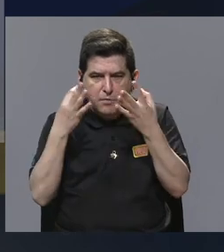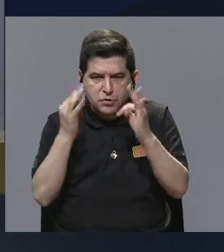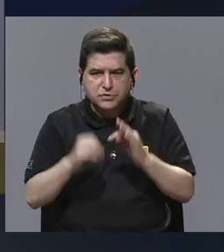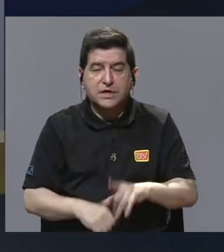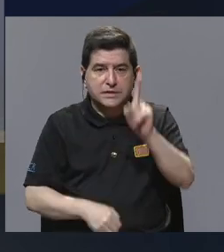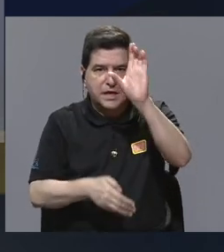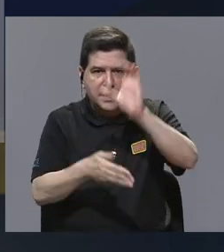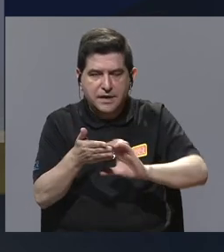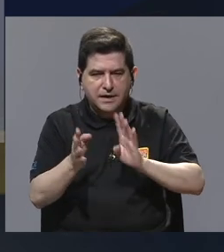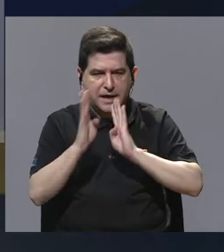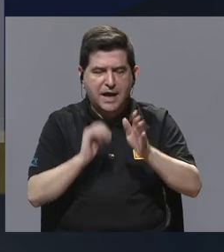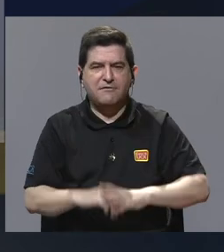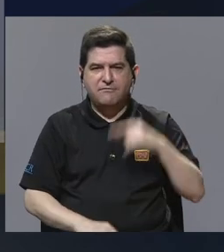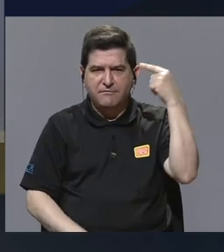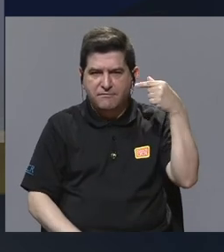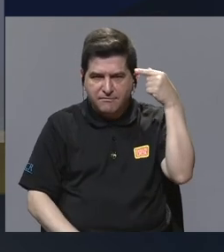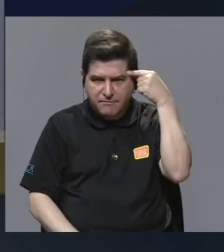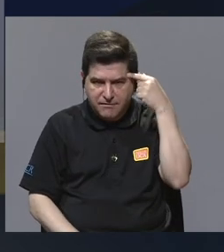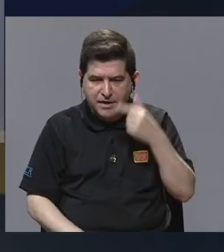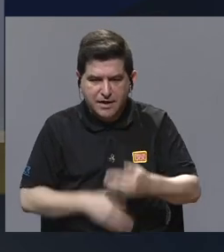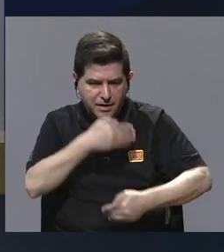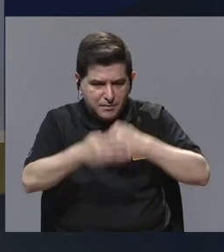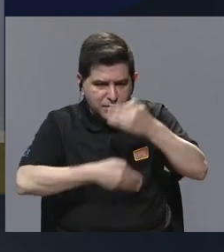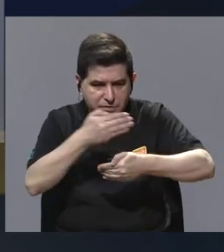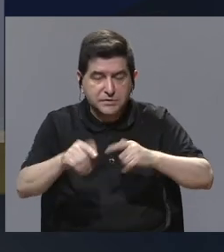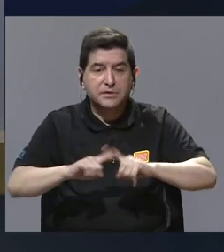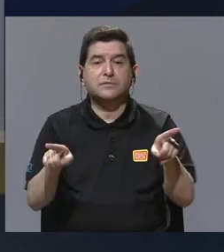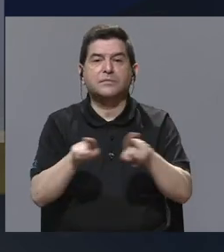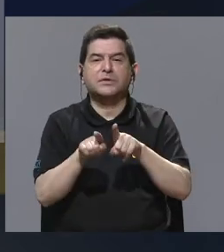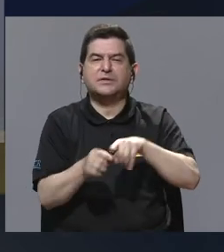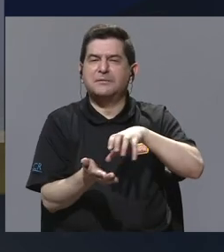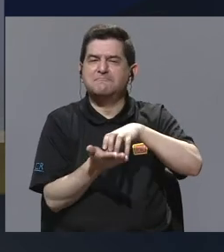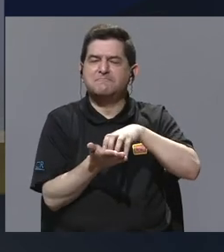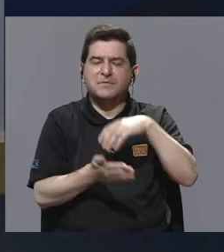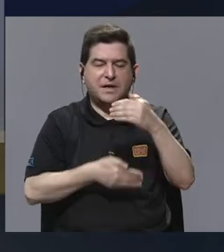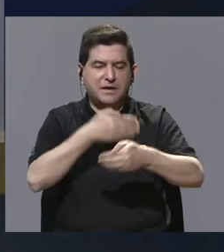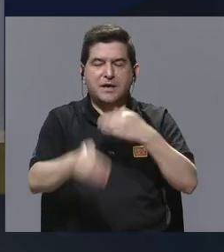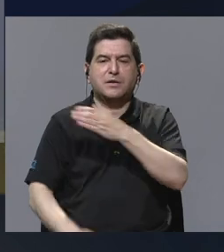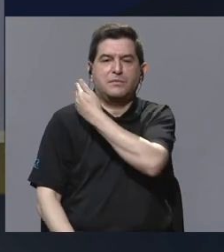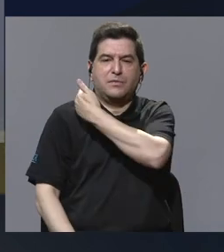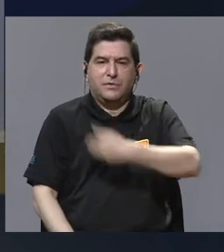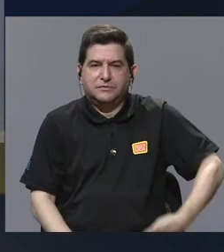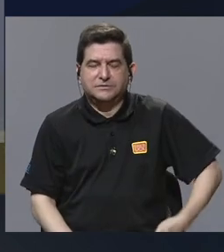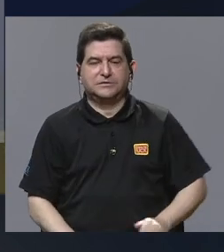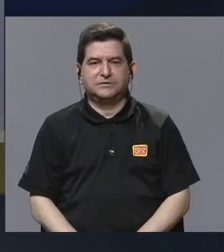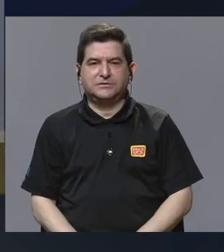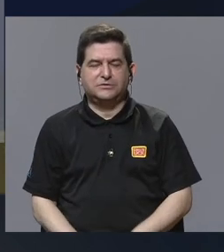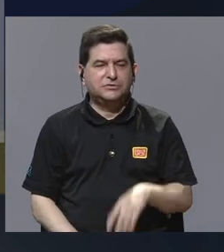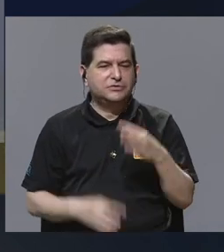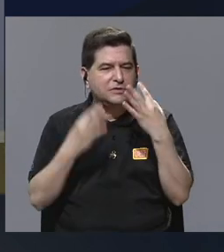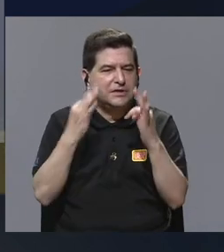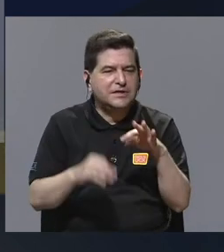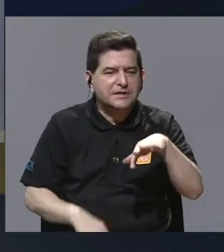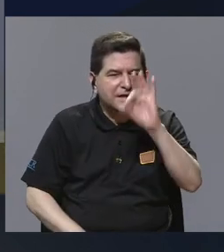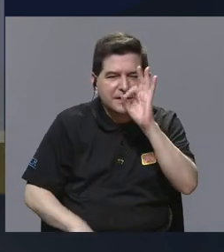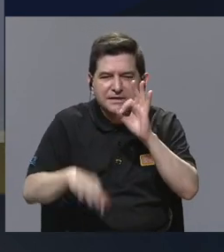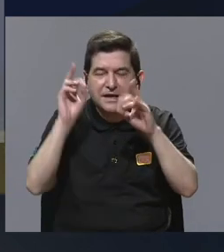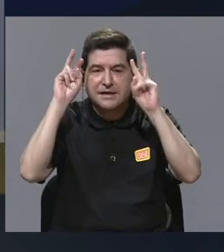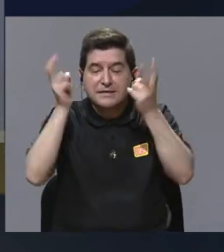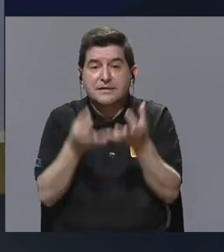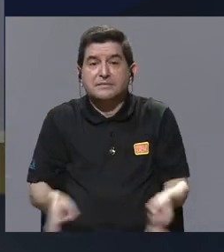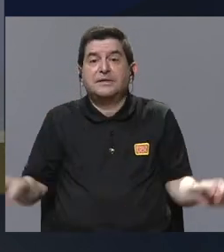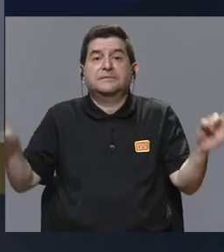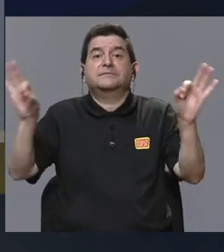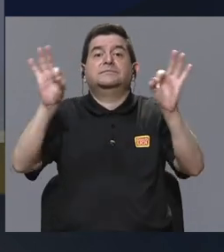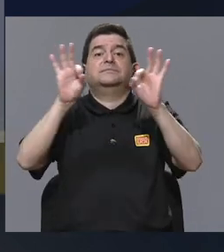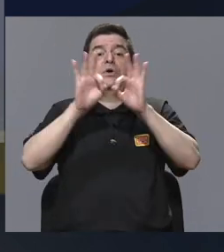hacer un episodio que habla de gobernabilidad, pero que a la vez cuestiona un poco el presidencialismo. Y así fuimos viendo como cuáles serán esas grandes temáticas